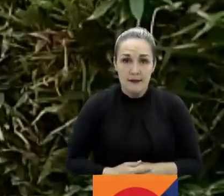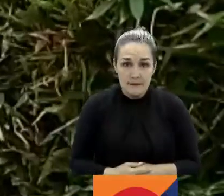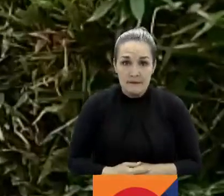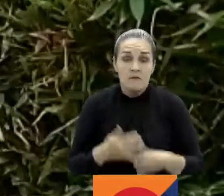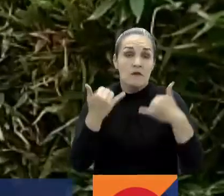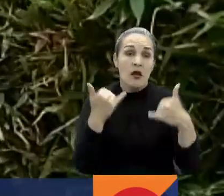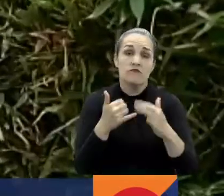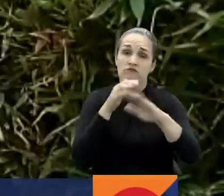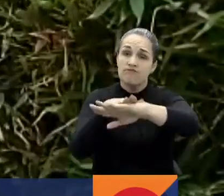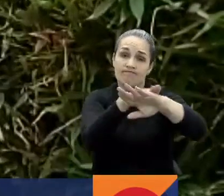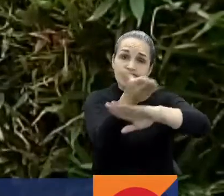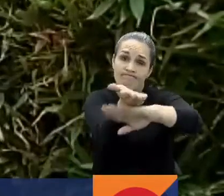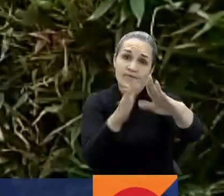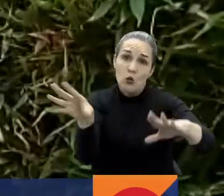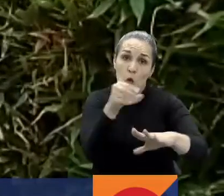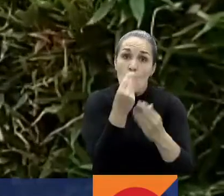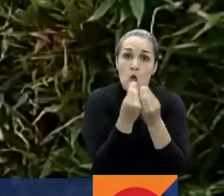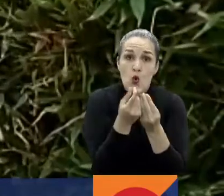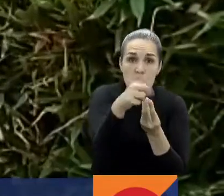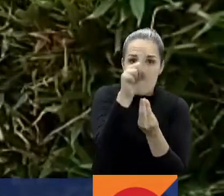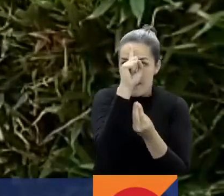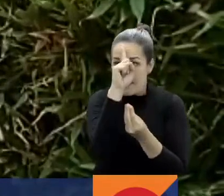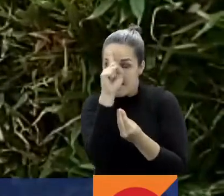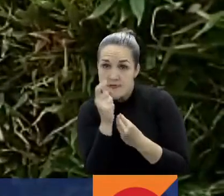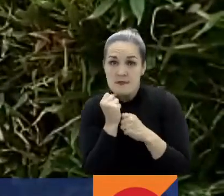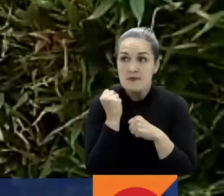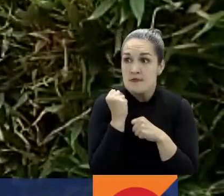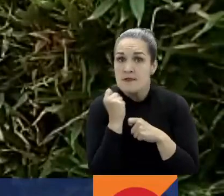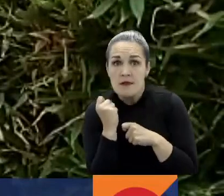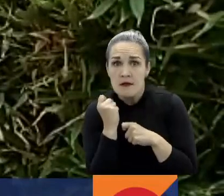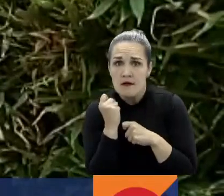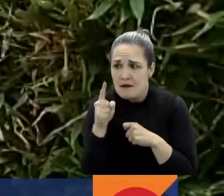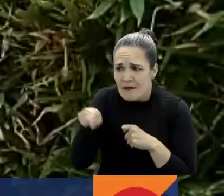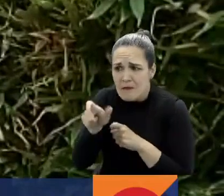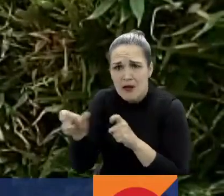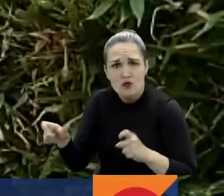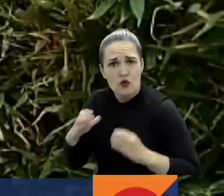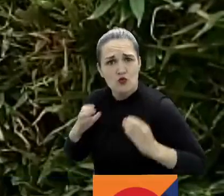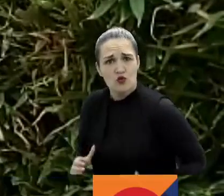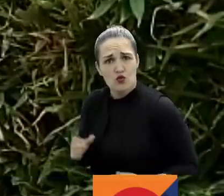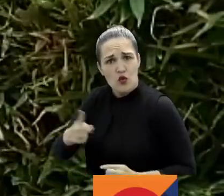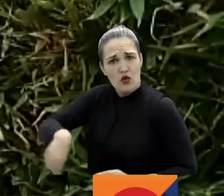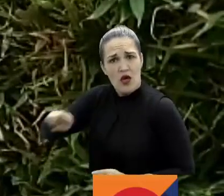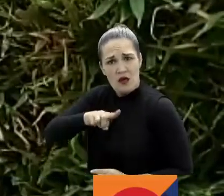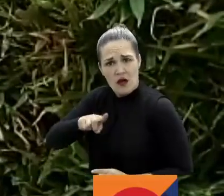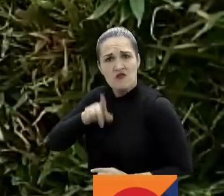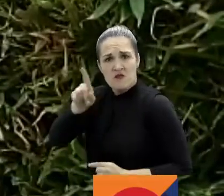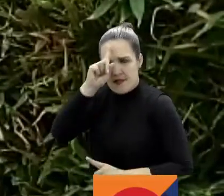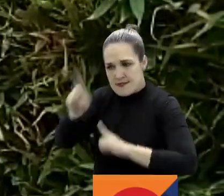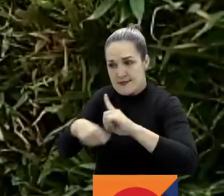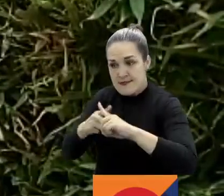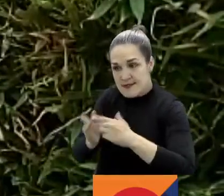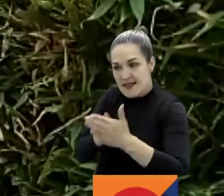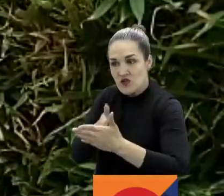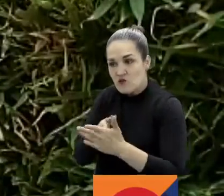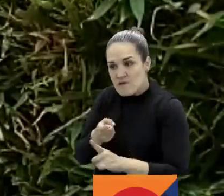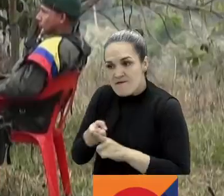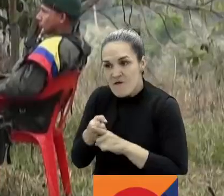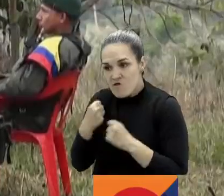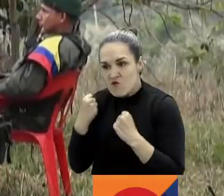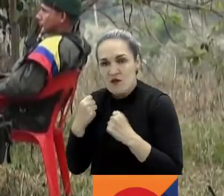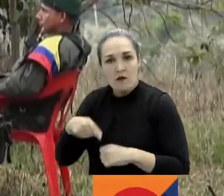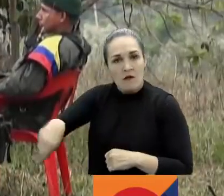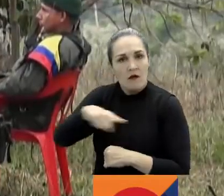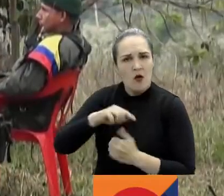los grupos armados que saquen del medio a las confrontaciones a la población civil y dejen las hostilidades en contra de las comunidades.